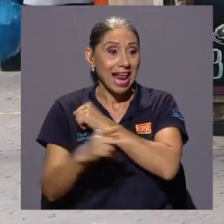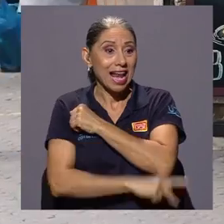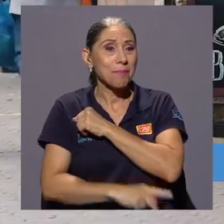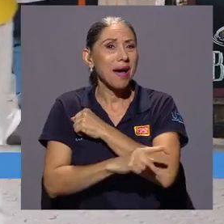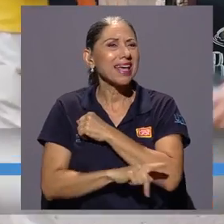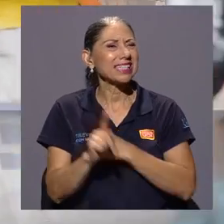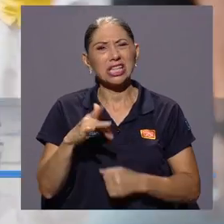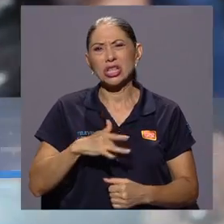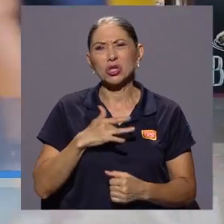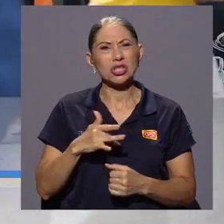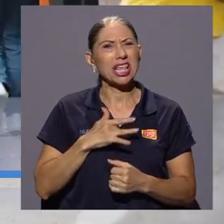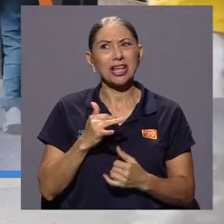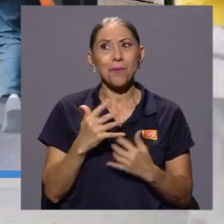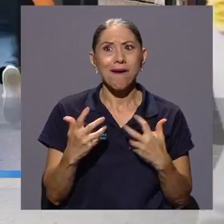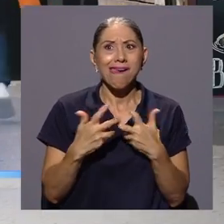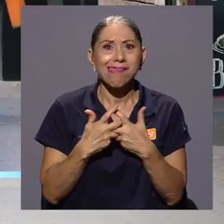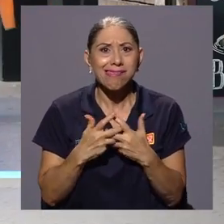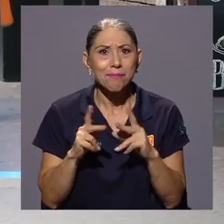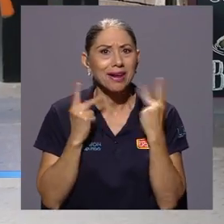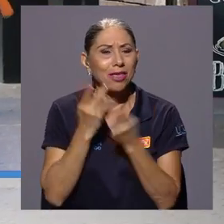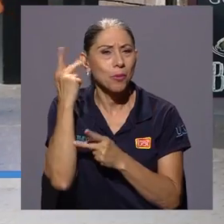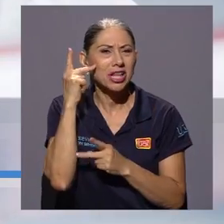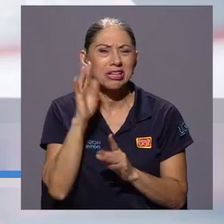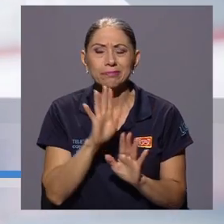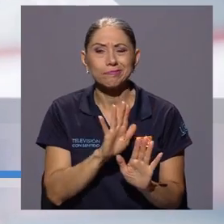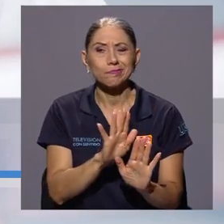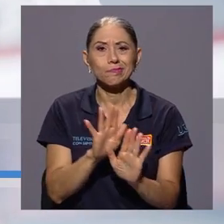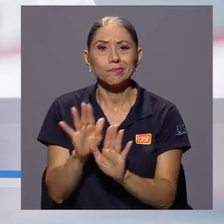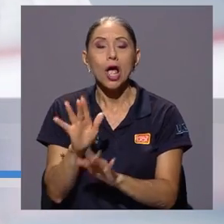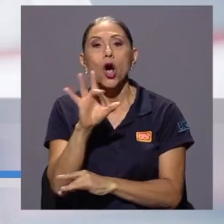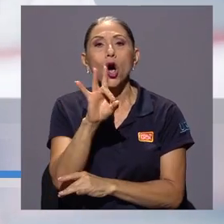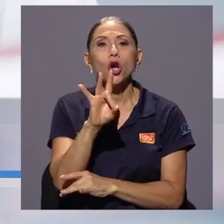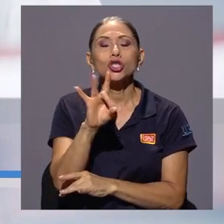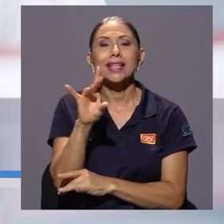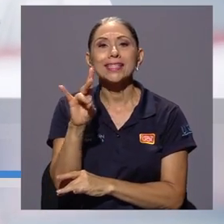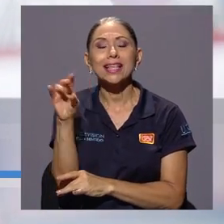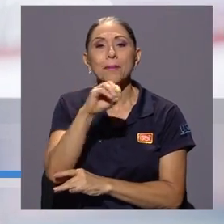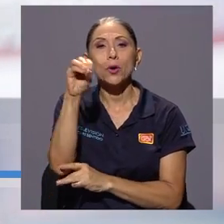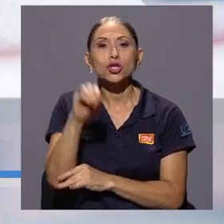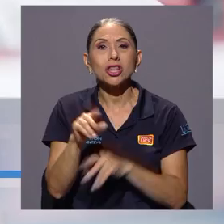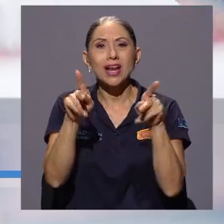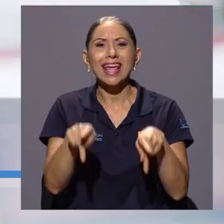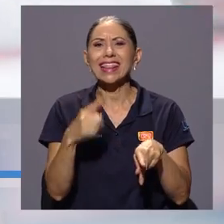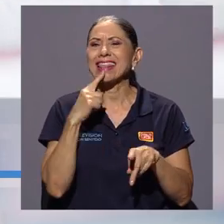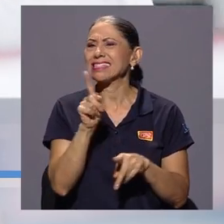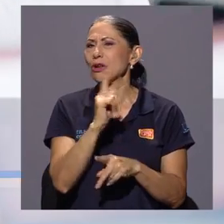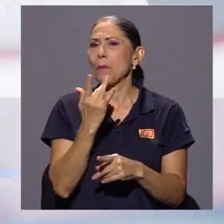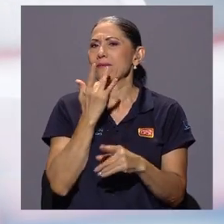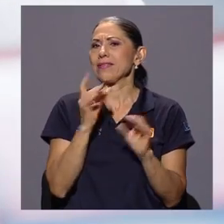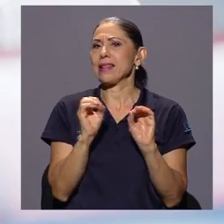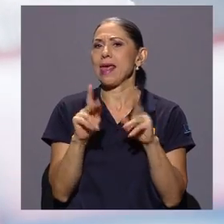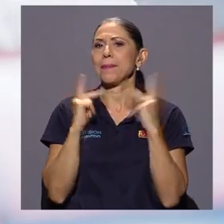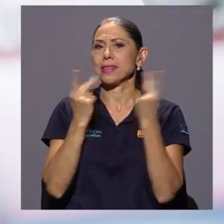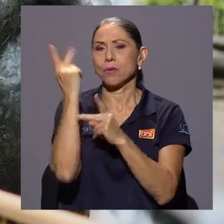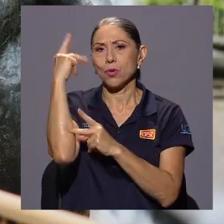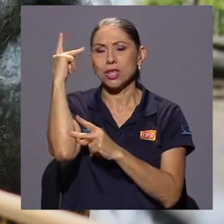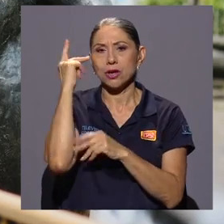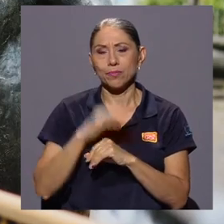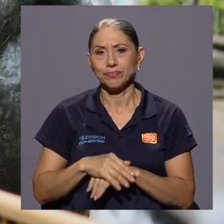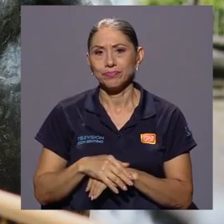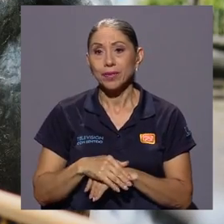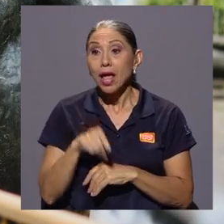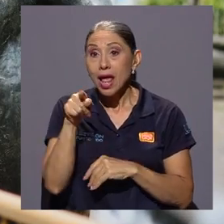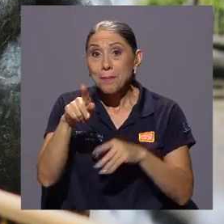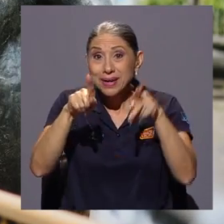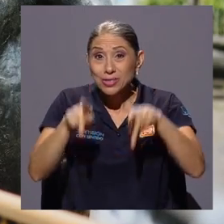simpatía partidaria más baja de las últimas tres décadas, donde el 87% de la gente dice no tener tendencia política. Frente